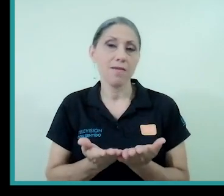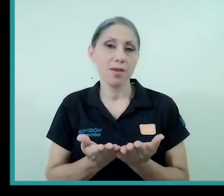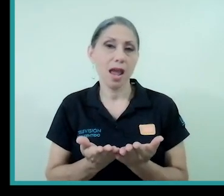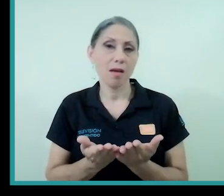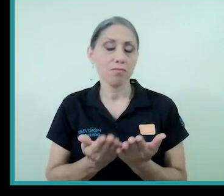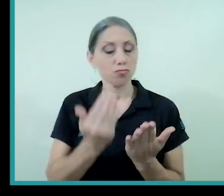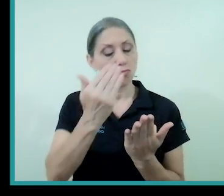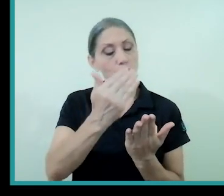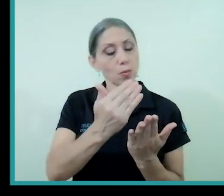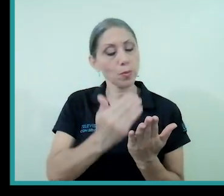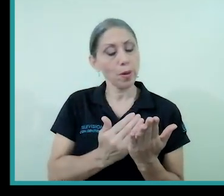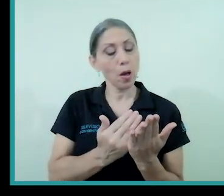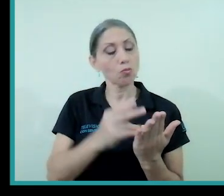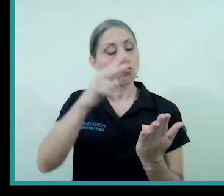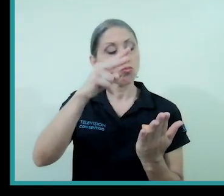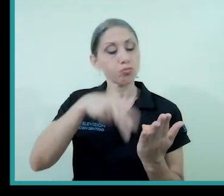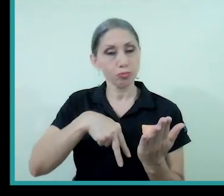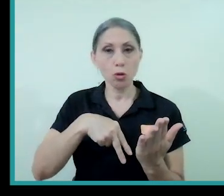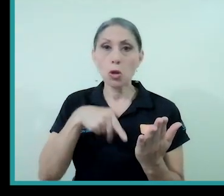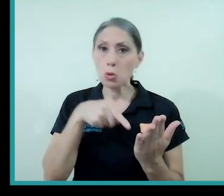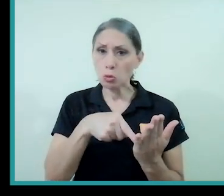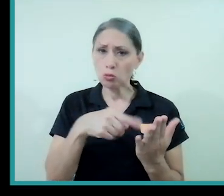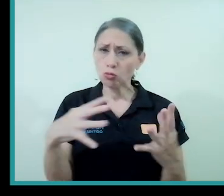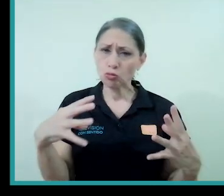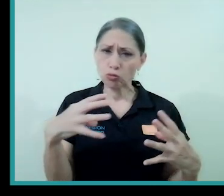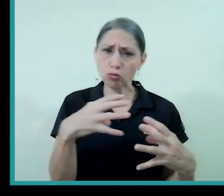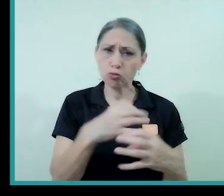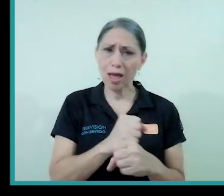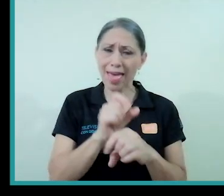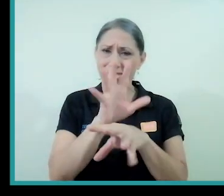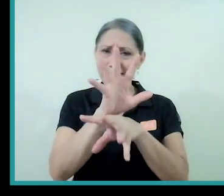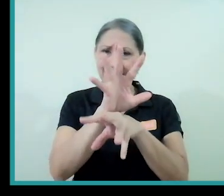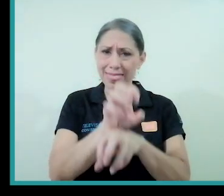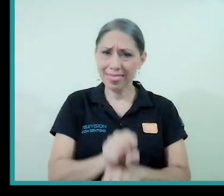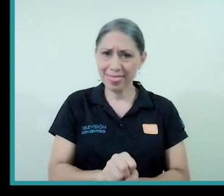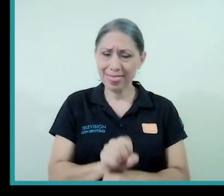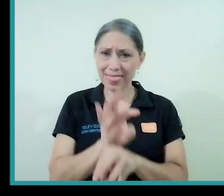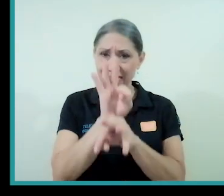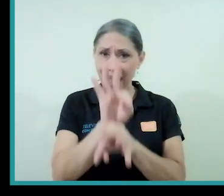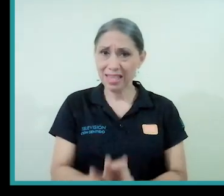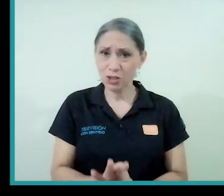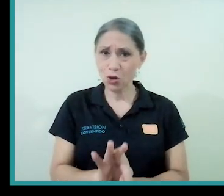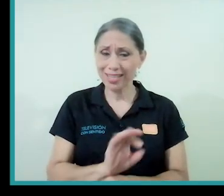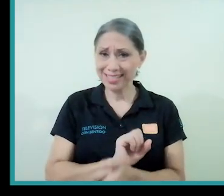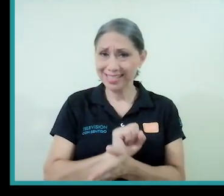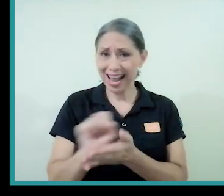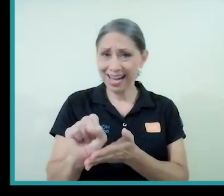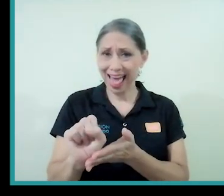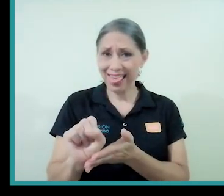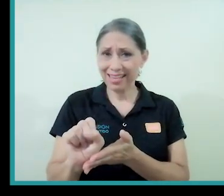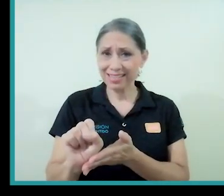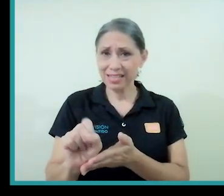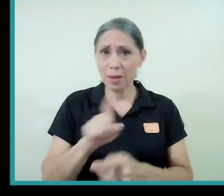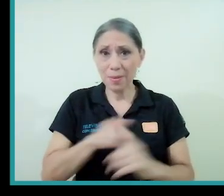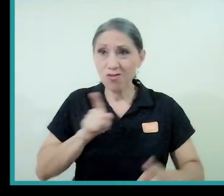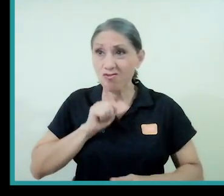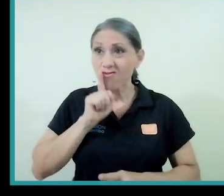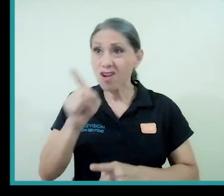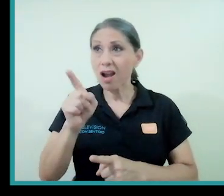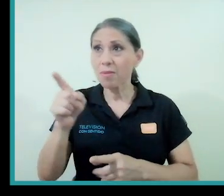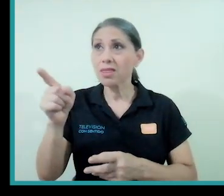un texto literario ¿verdad? que recoge tradiciones sagradas pero efectivamente no cayó del cielo como dice un texto de